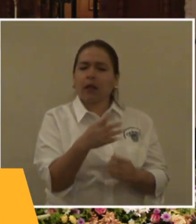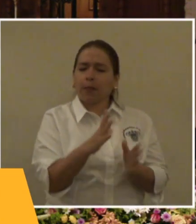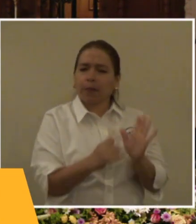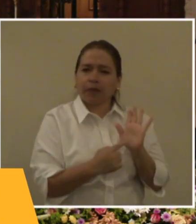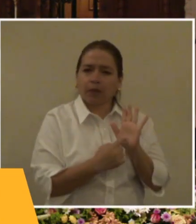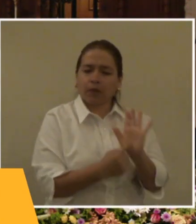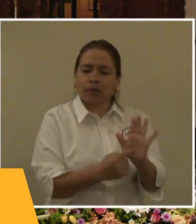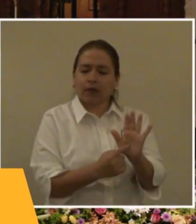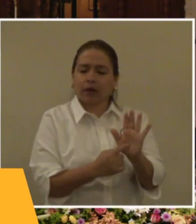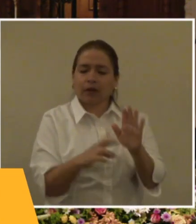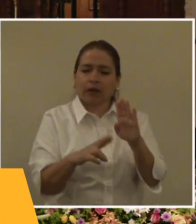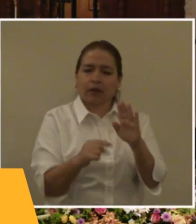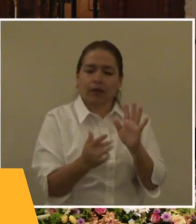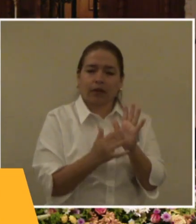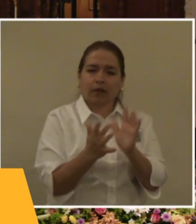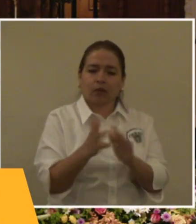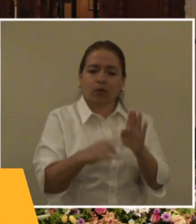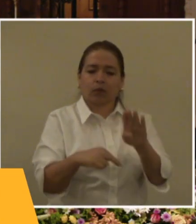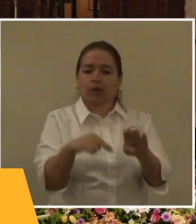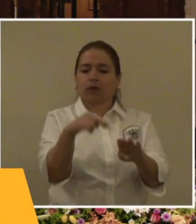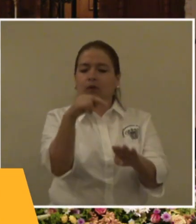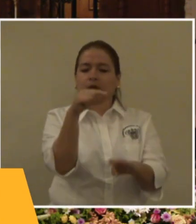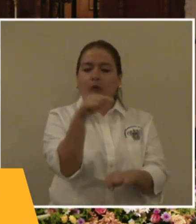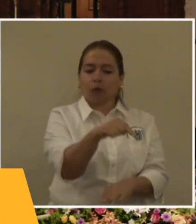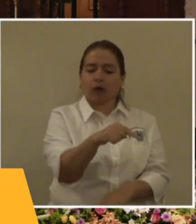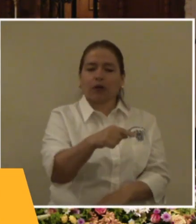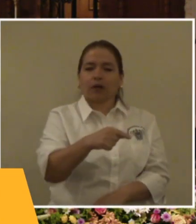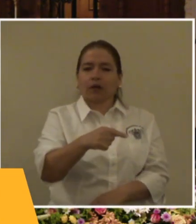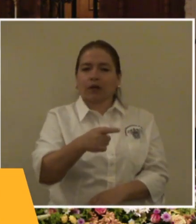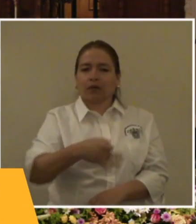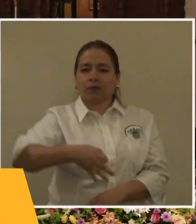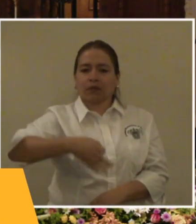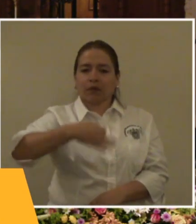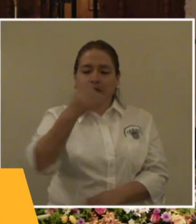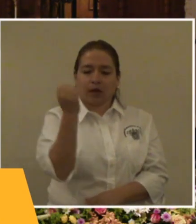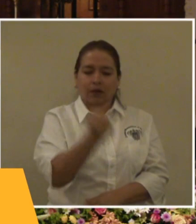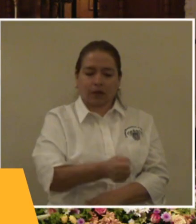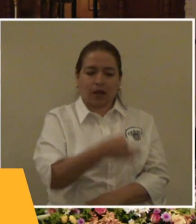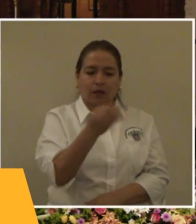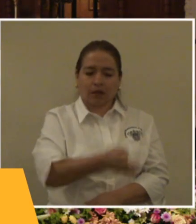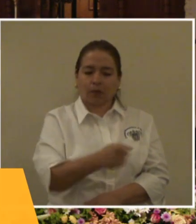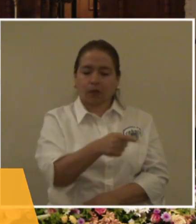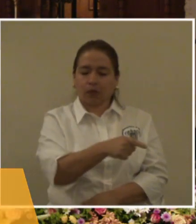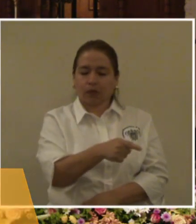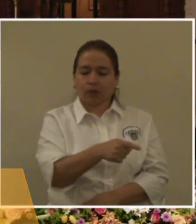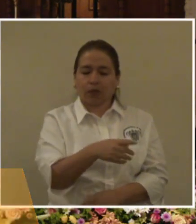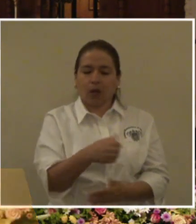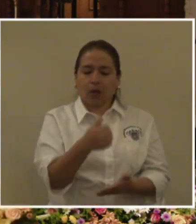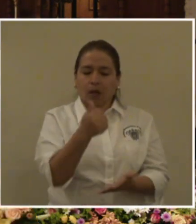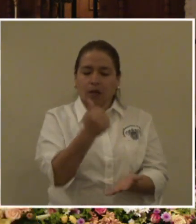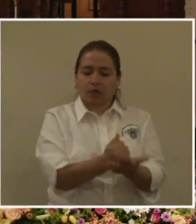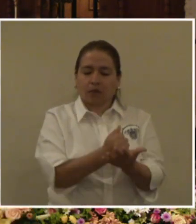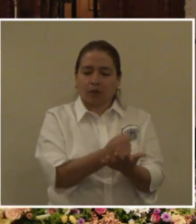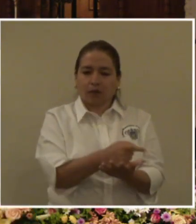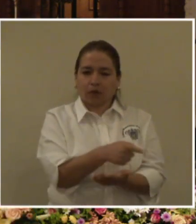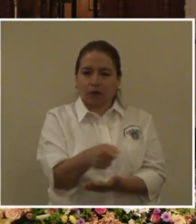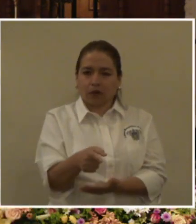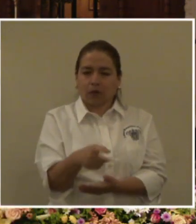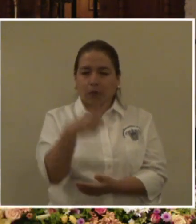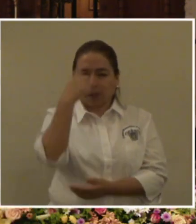Por eso es el autorizado, para leer siempre el Evangelio.